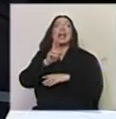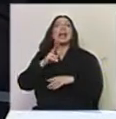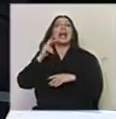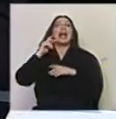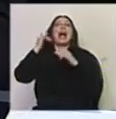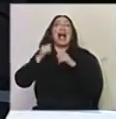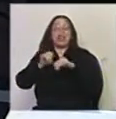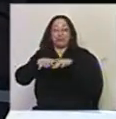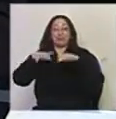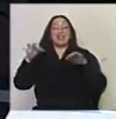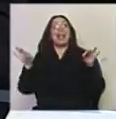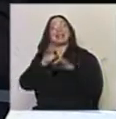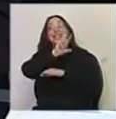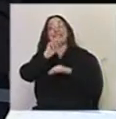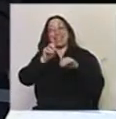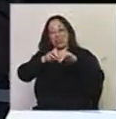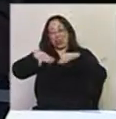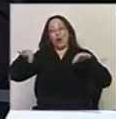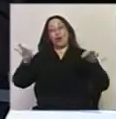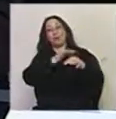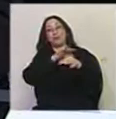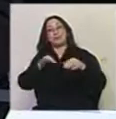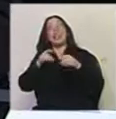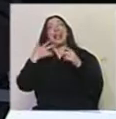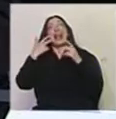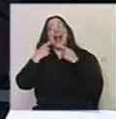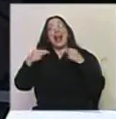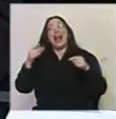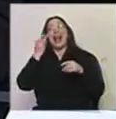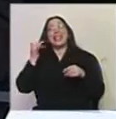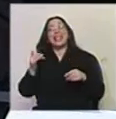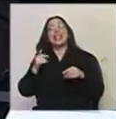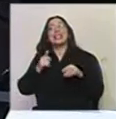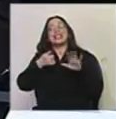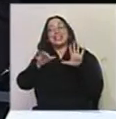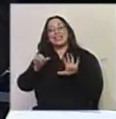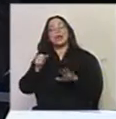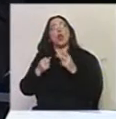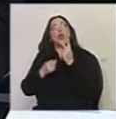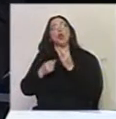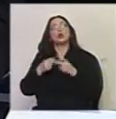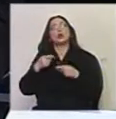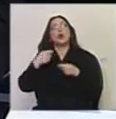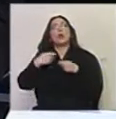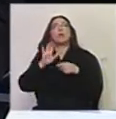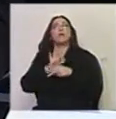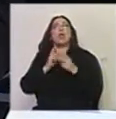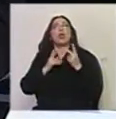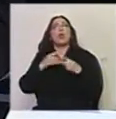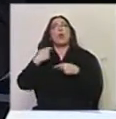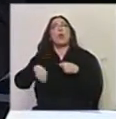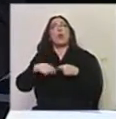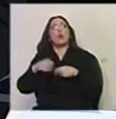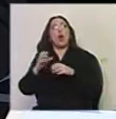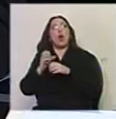teníamos 300 artistas en escena, que es lo que estaba haciendo a referencia de Martín, podés escucharlo por 60 pesos, son dos boletos de ómnibus. Y eso no existe en ningún